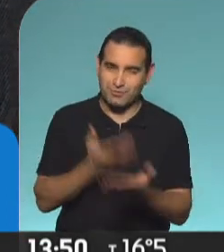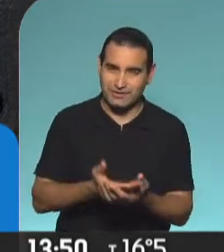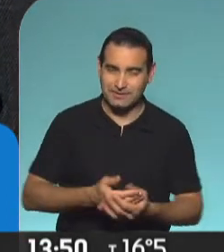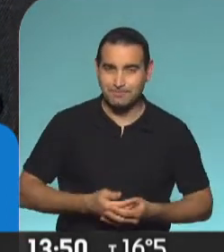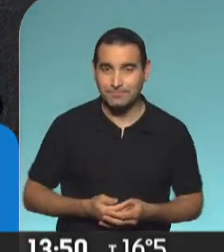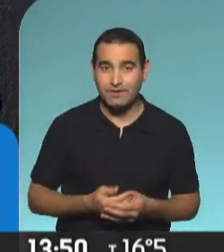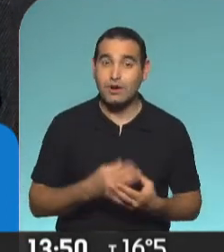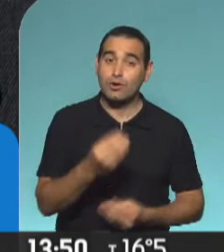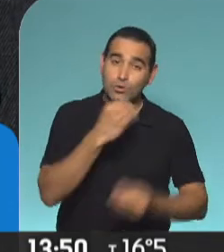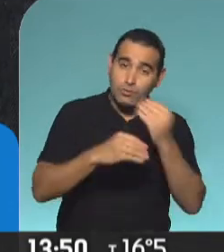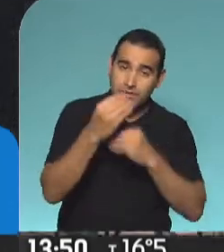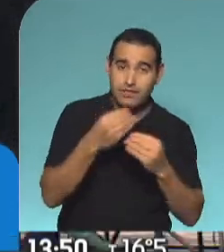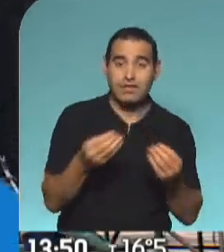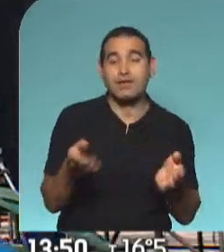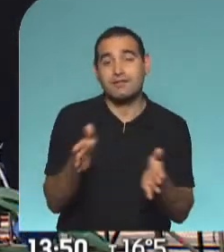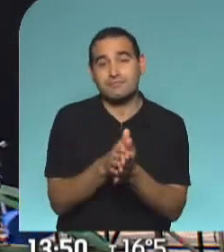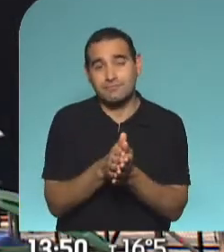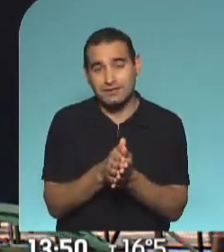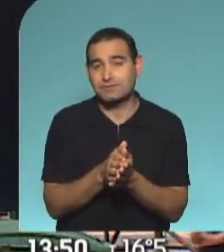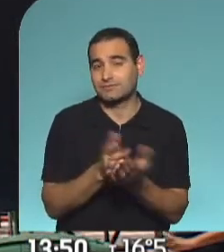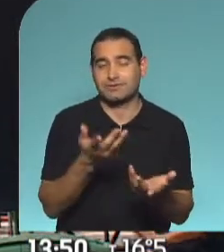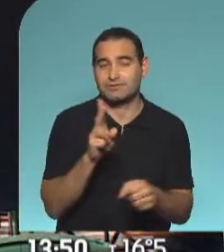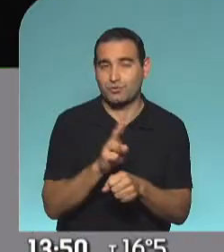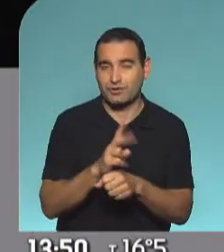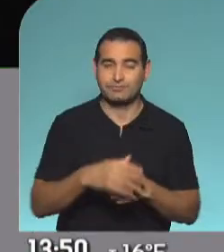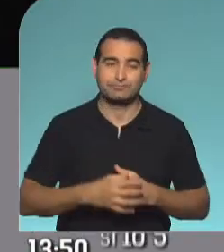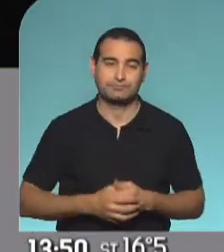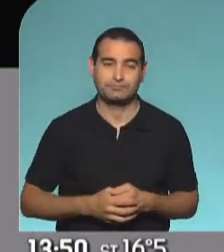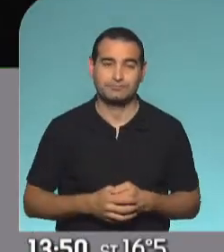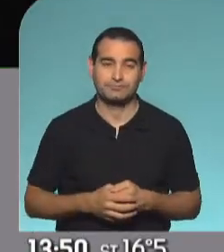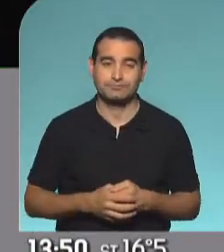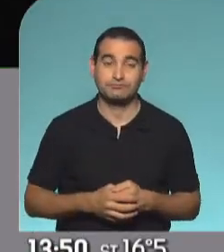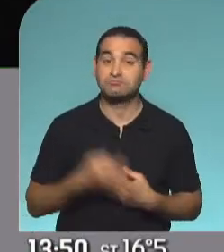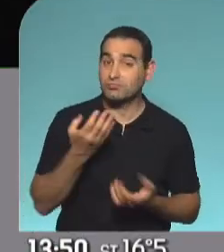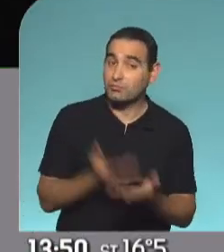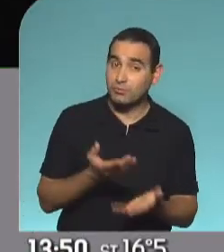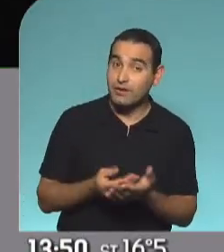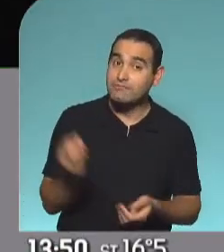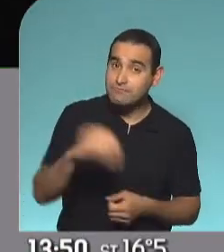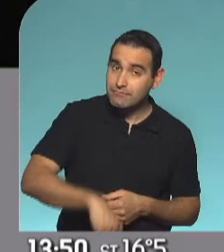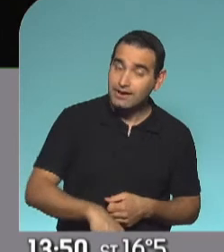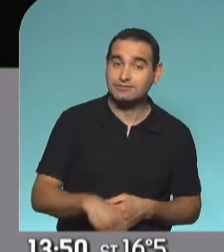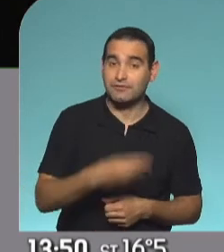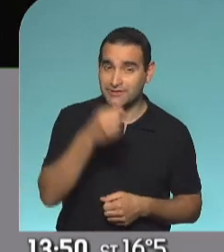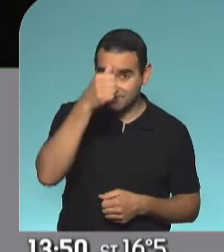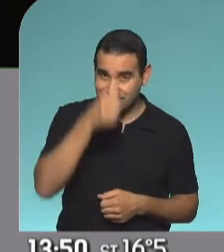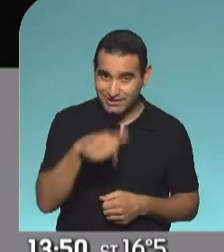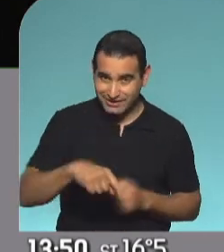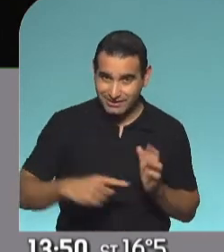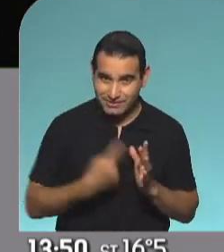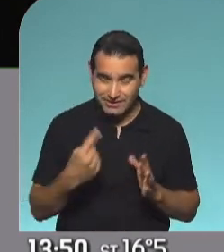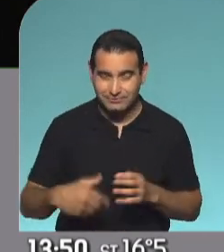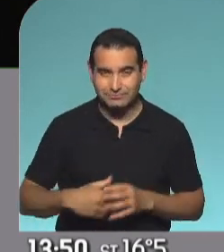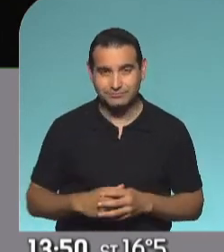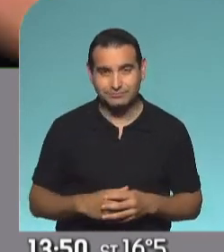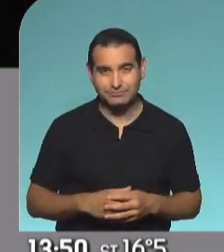dando. Gastronómica y sobre todo de bioseguridad. Una propuesta más, Gaby, que se suma entonces para este fin de semana aquí en la Capital Federal.